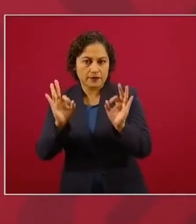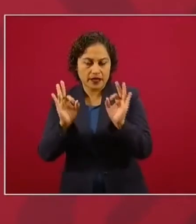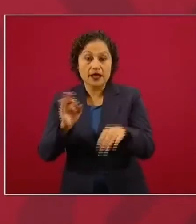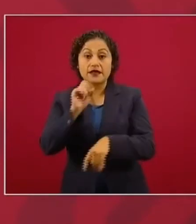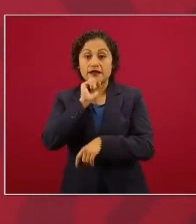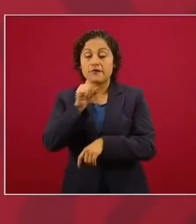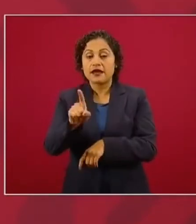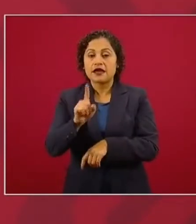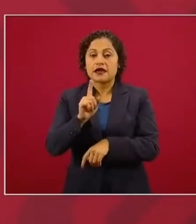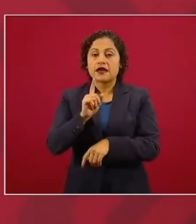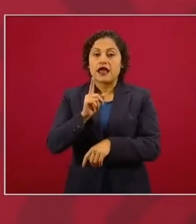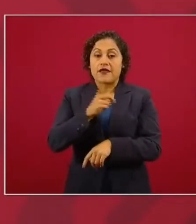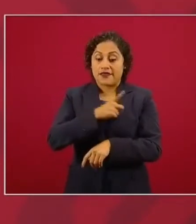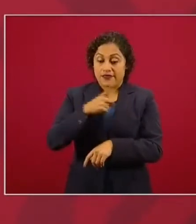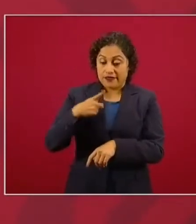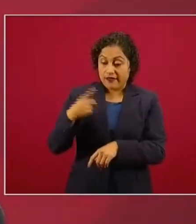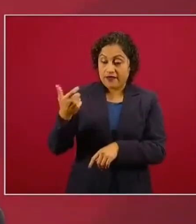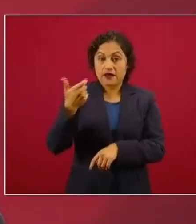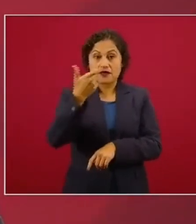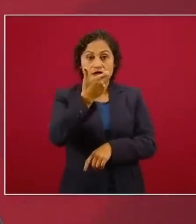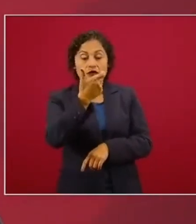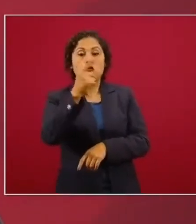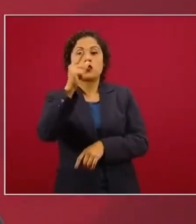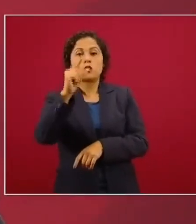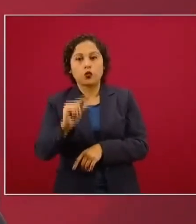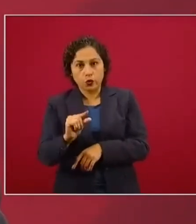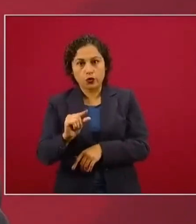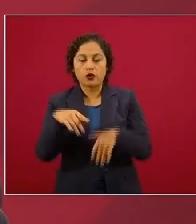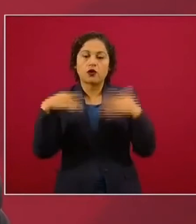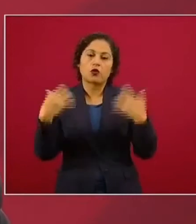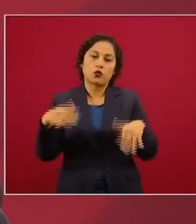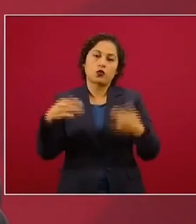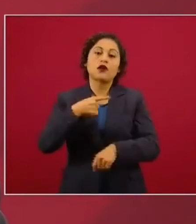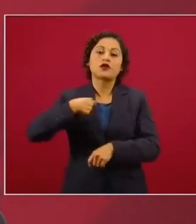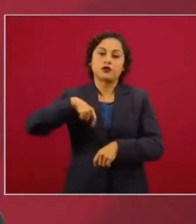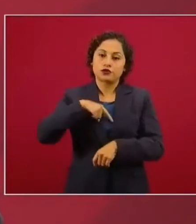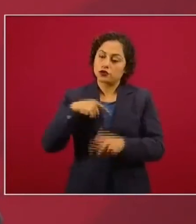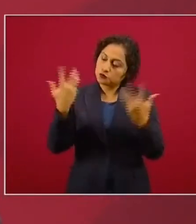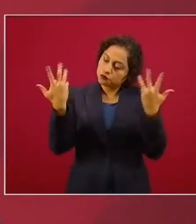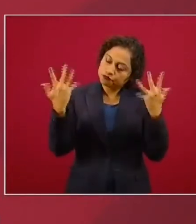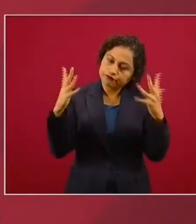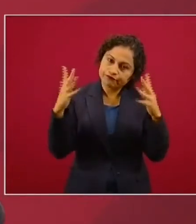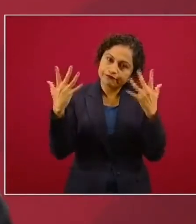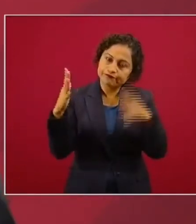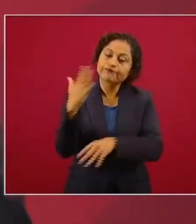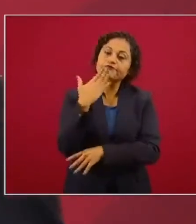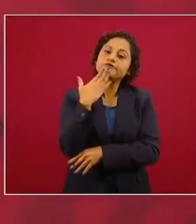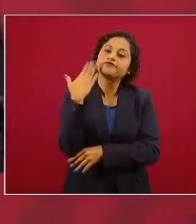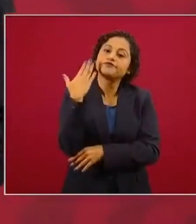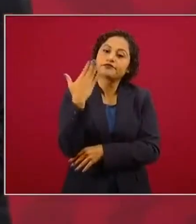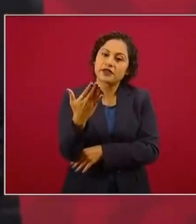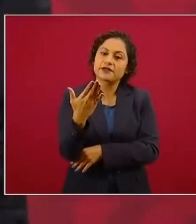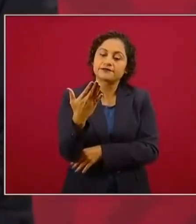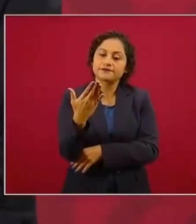de deuda y lo celebramos, de que no se